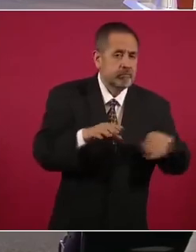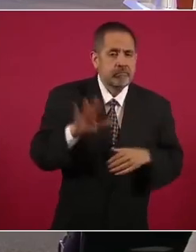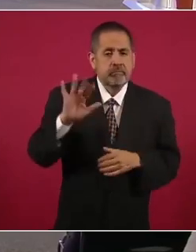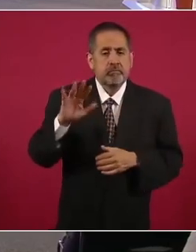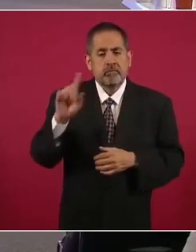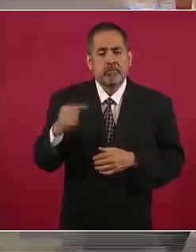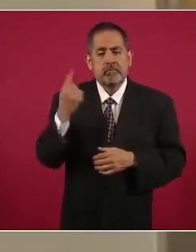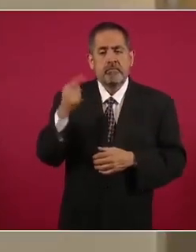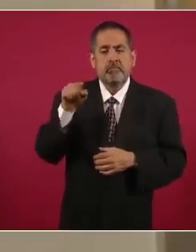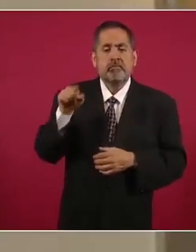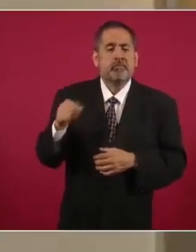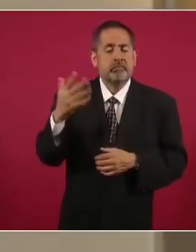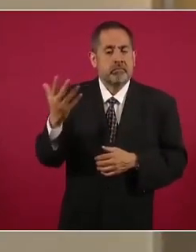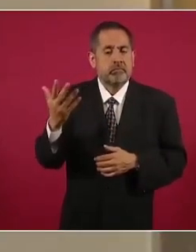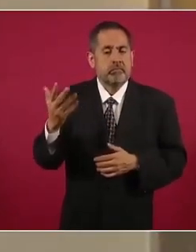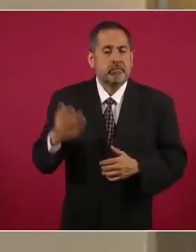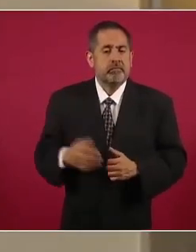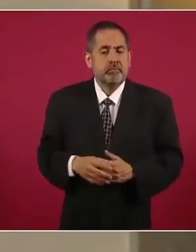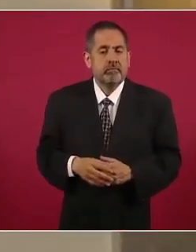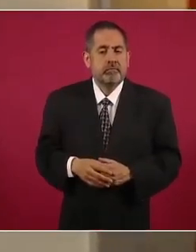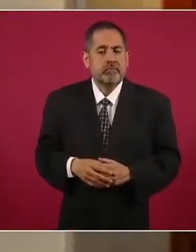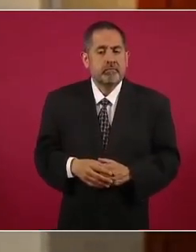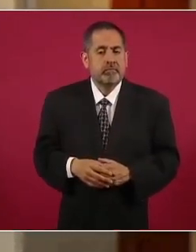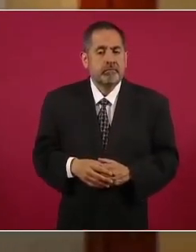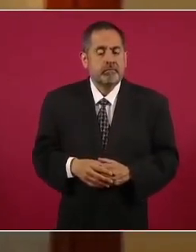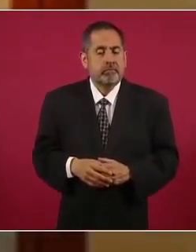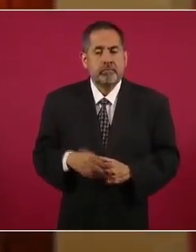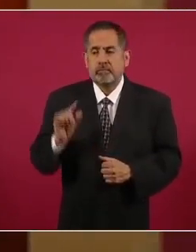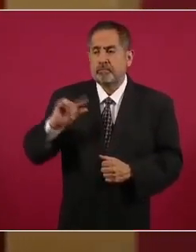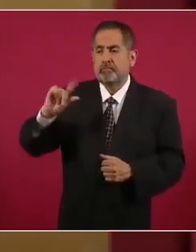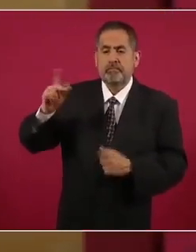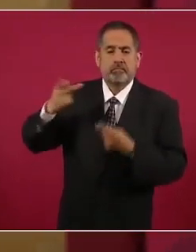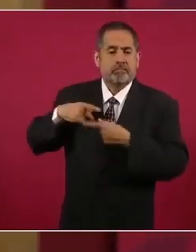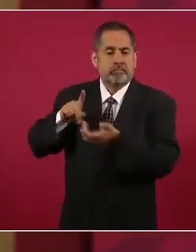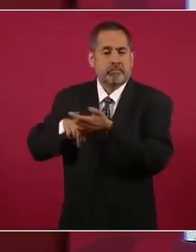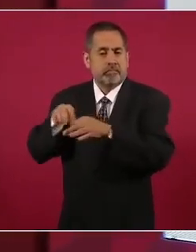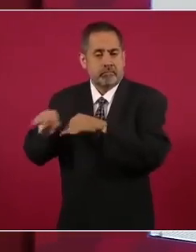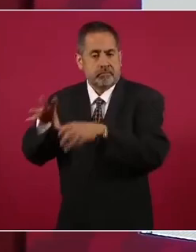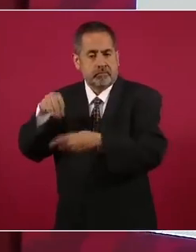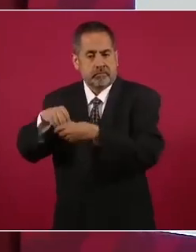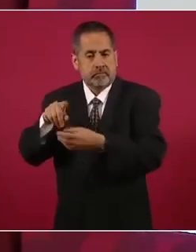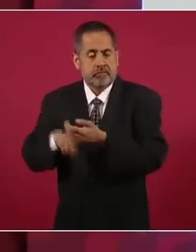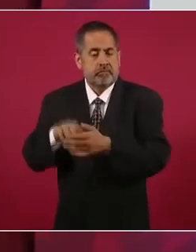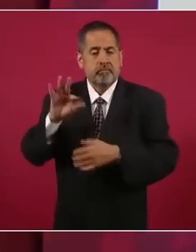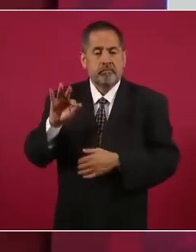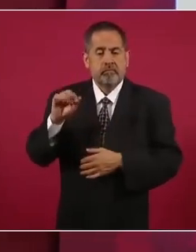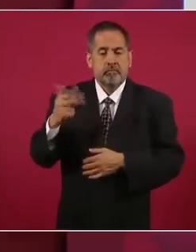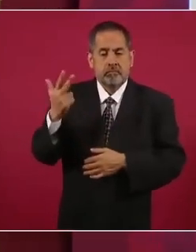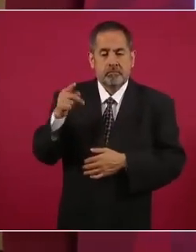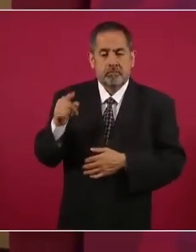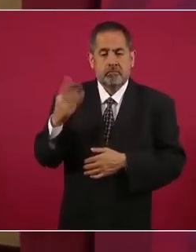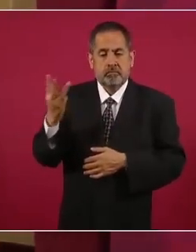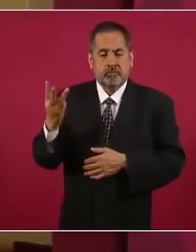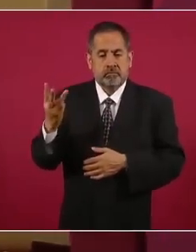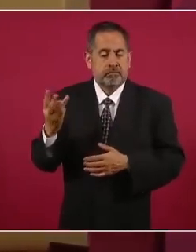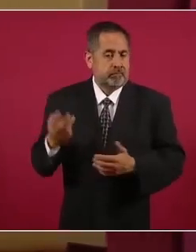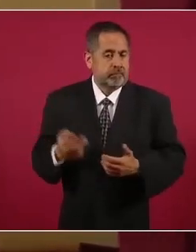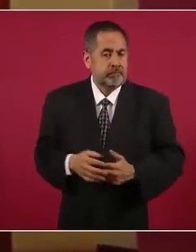51.5, Servidores Públicos 48.3,